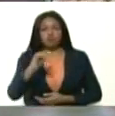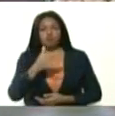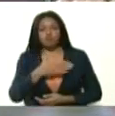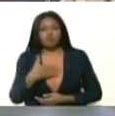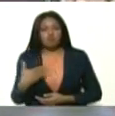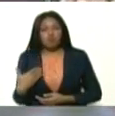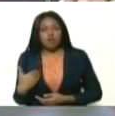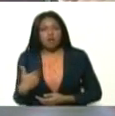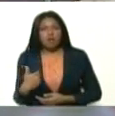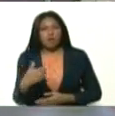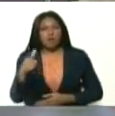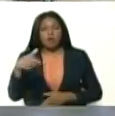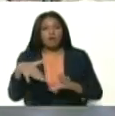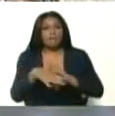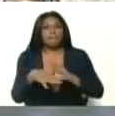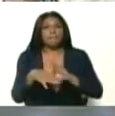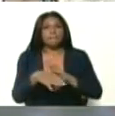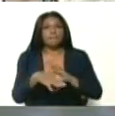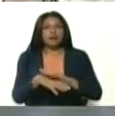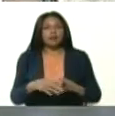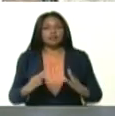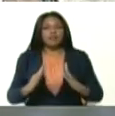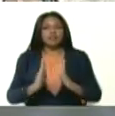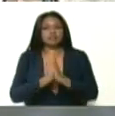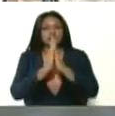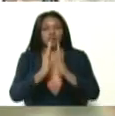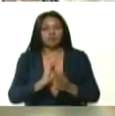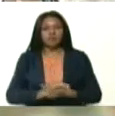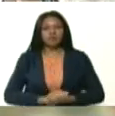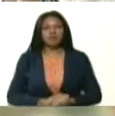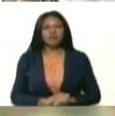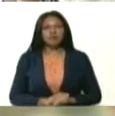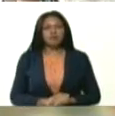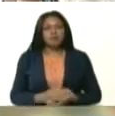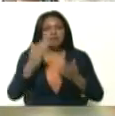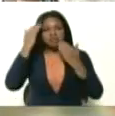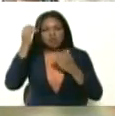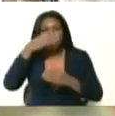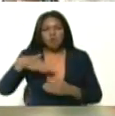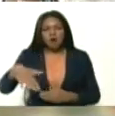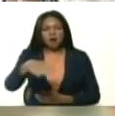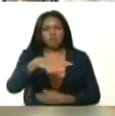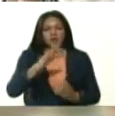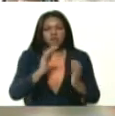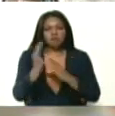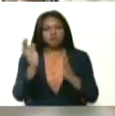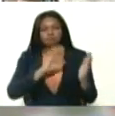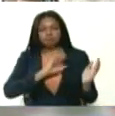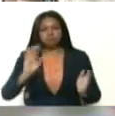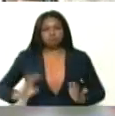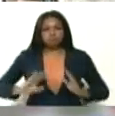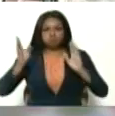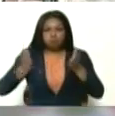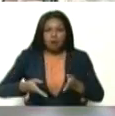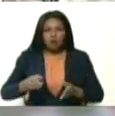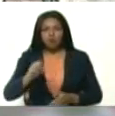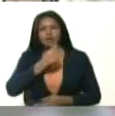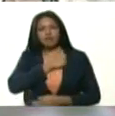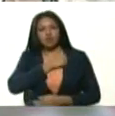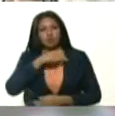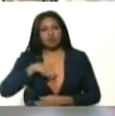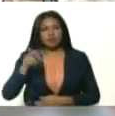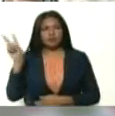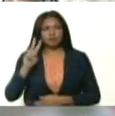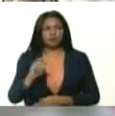ratificar hoy, martes, santo. Mi saludo a todo el pueblo cristiano y católico de